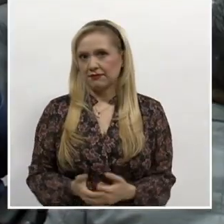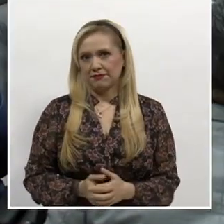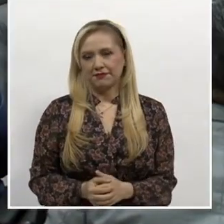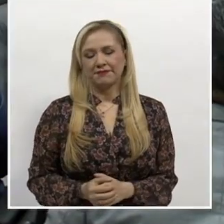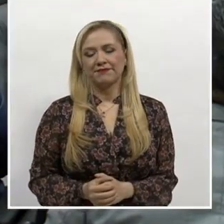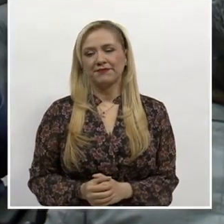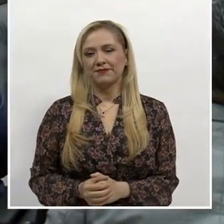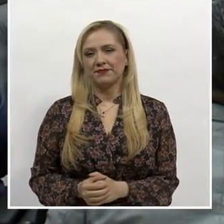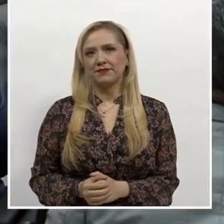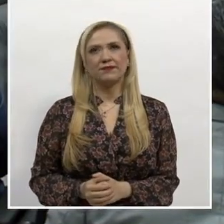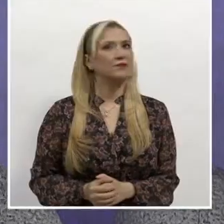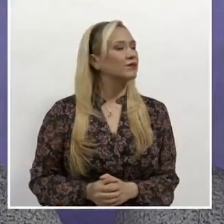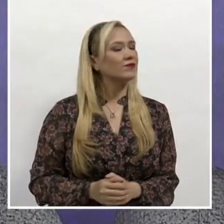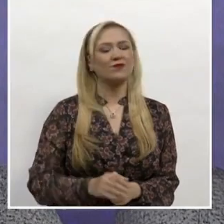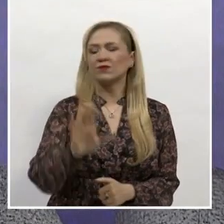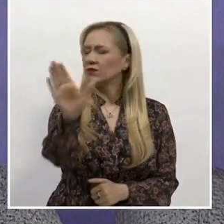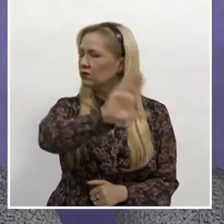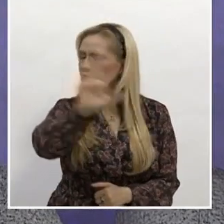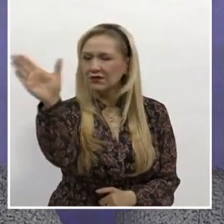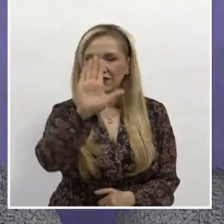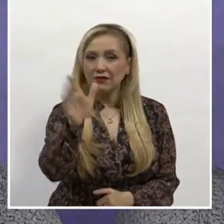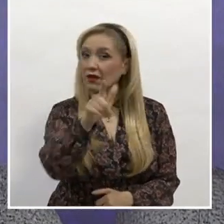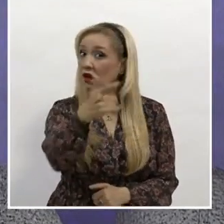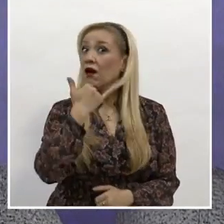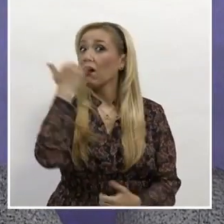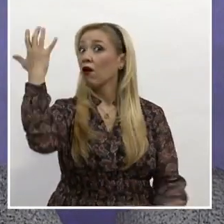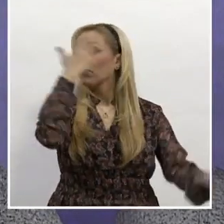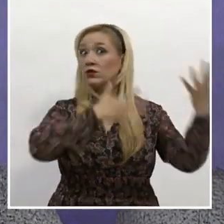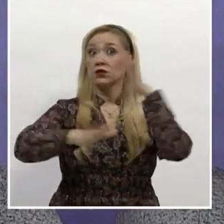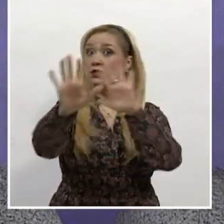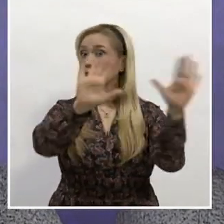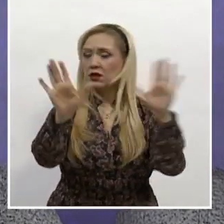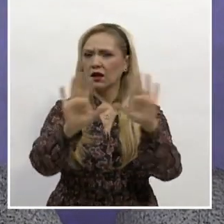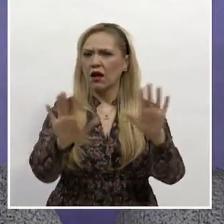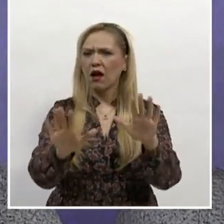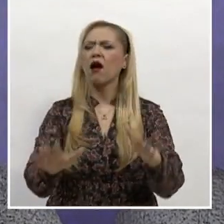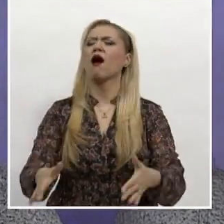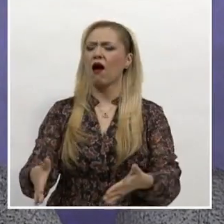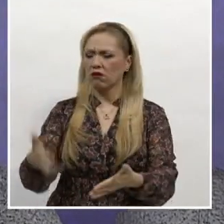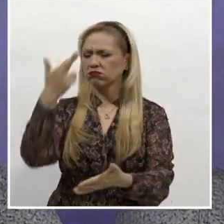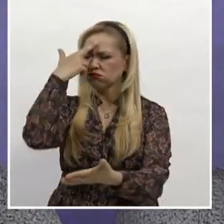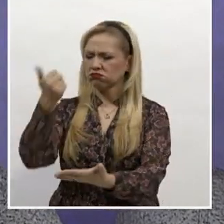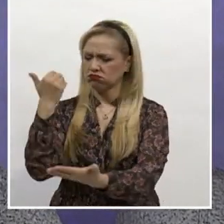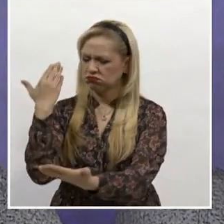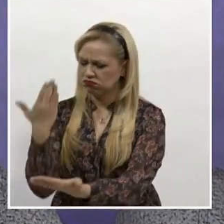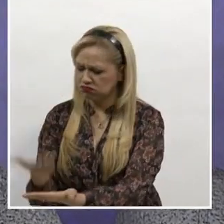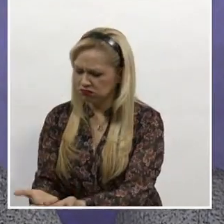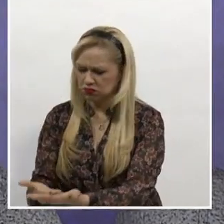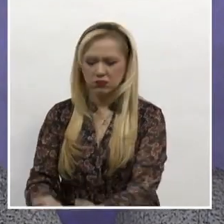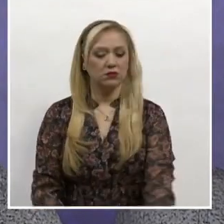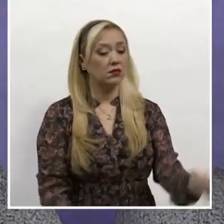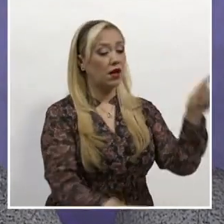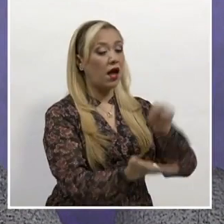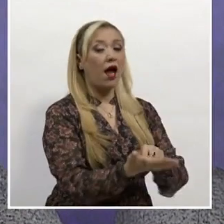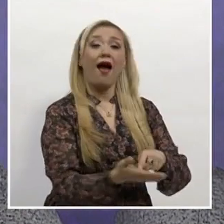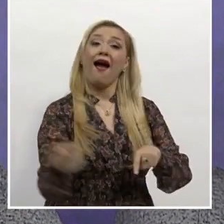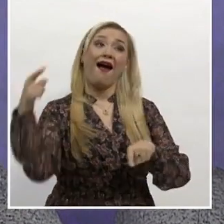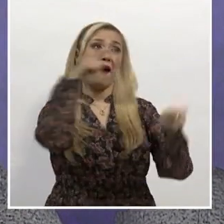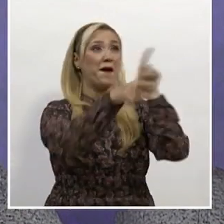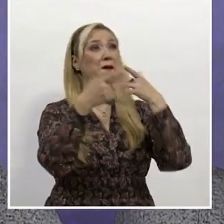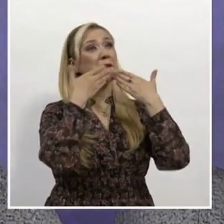No debemos confundir legitimación con popularidad,